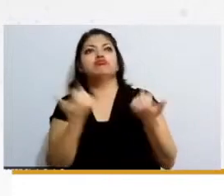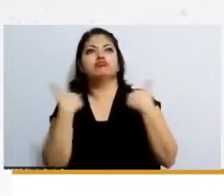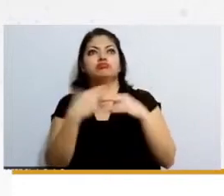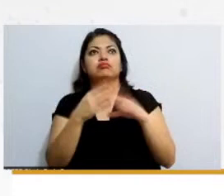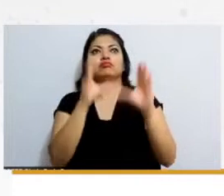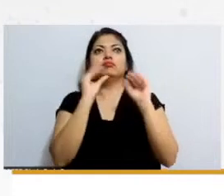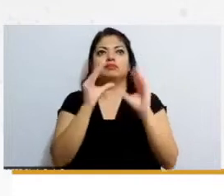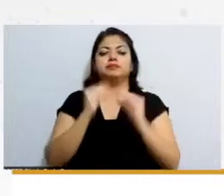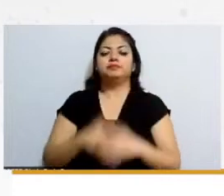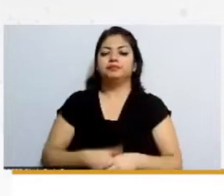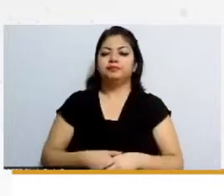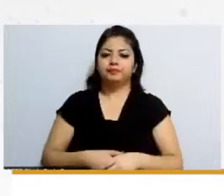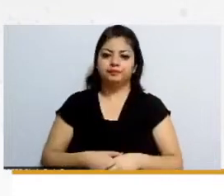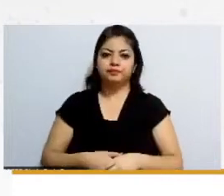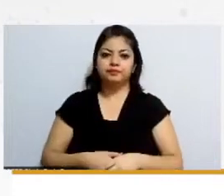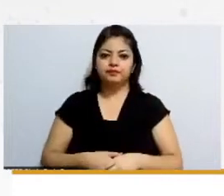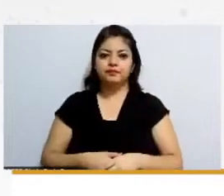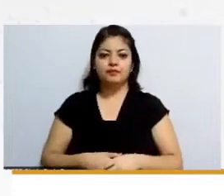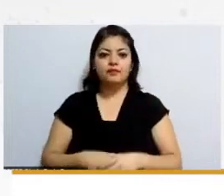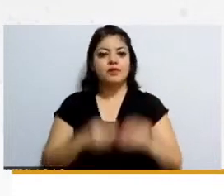muchas gracias Noemi